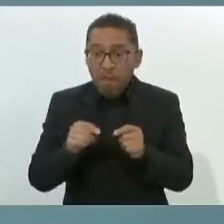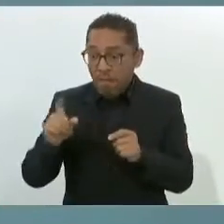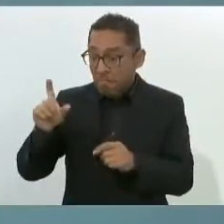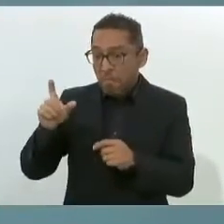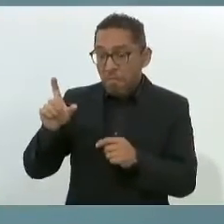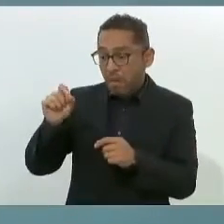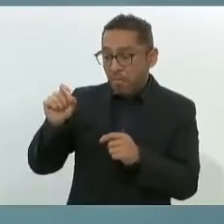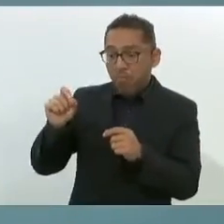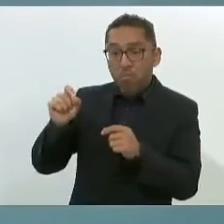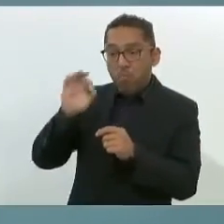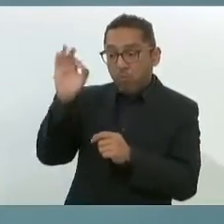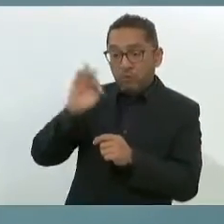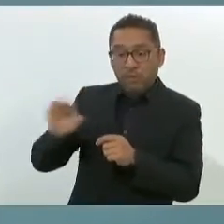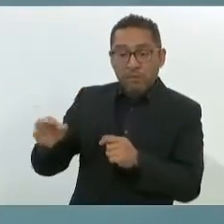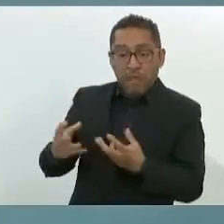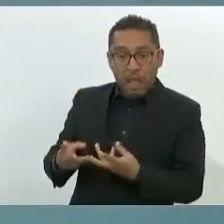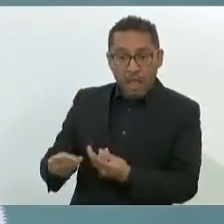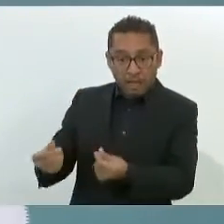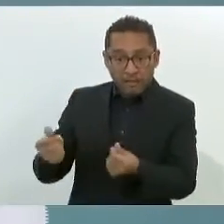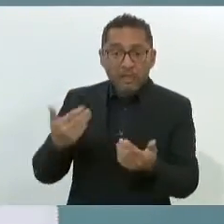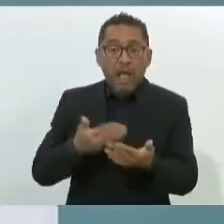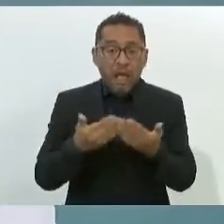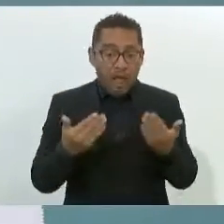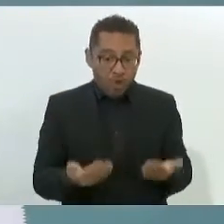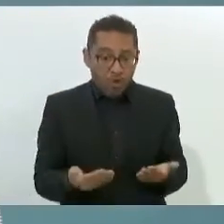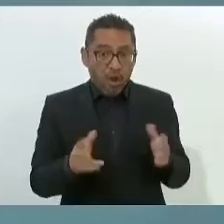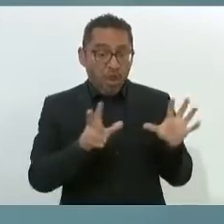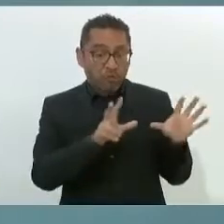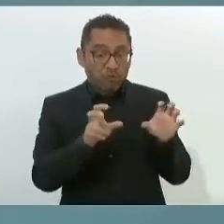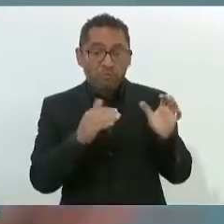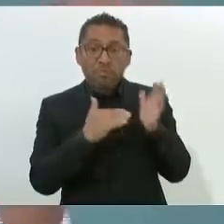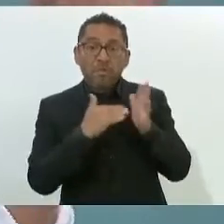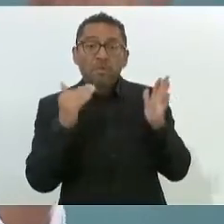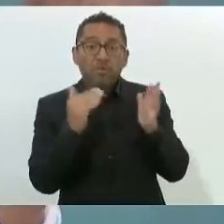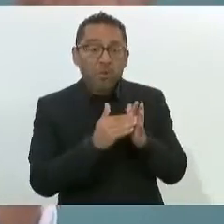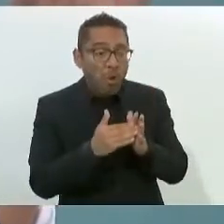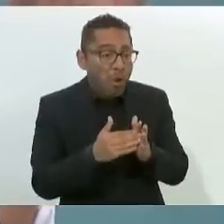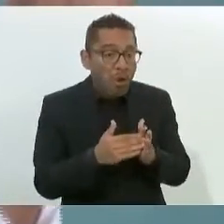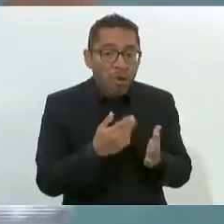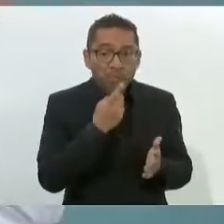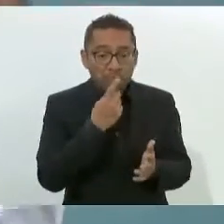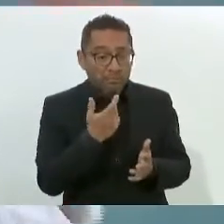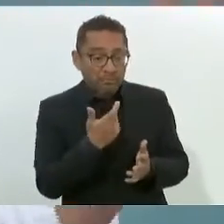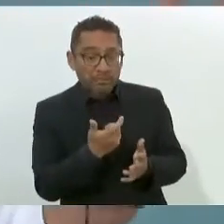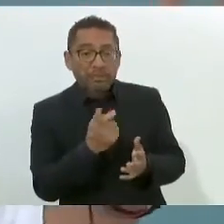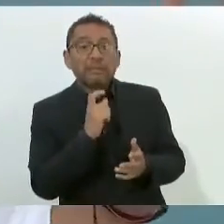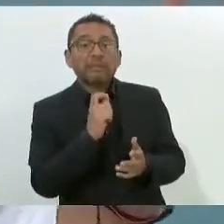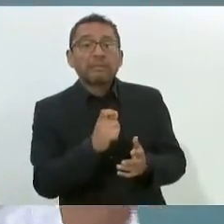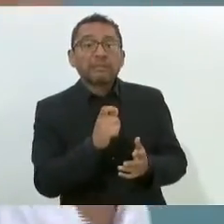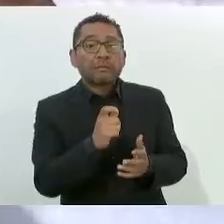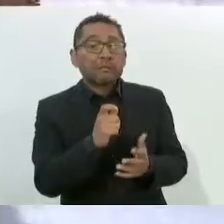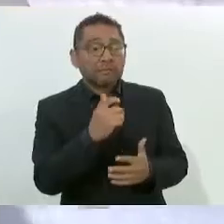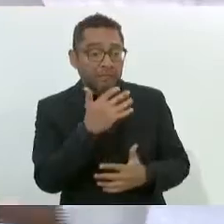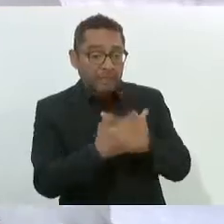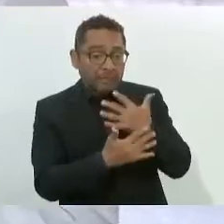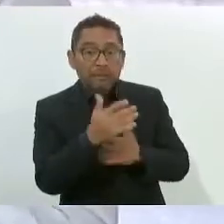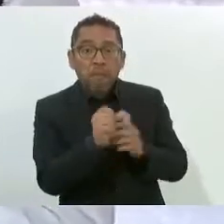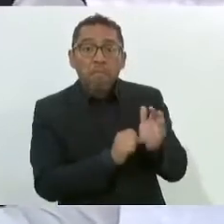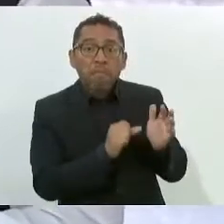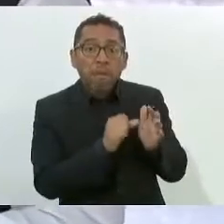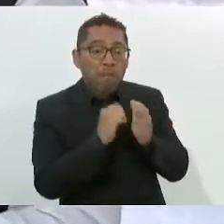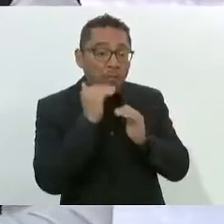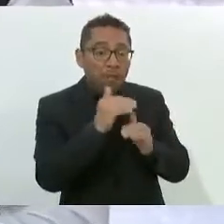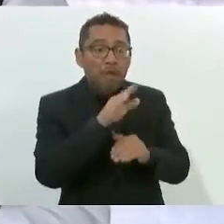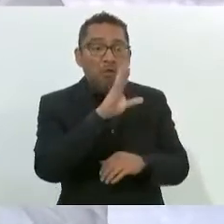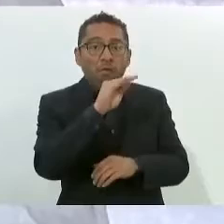de medicamentos. Y ahora con 800 millones de pesos tenemos medicamentos para 15 meses y arriba del